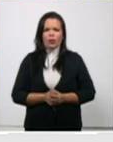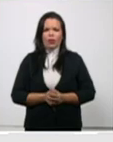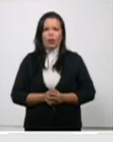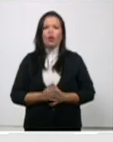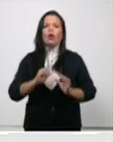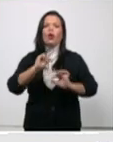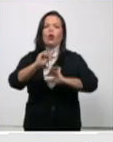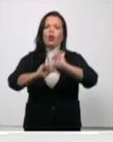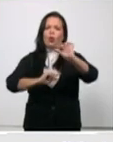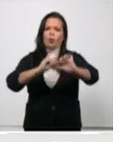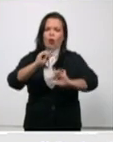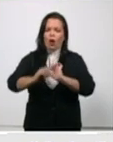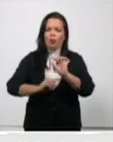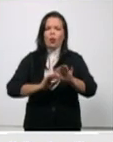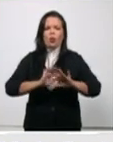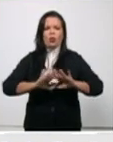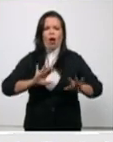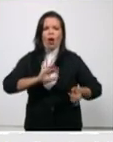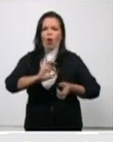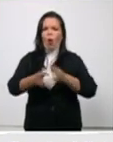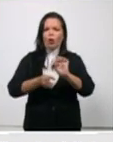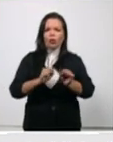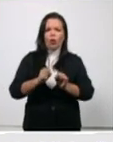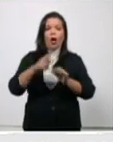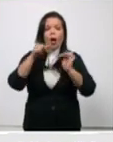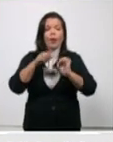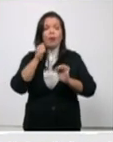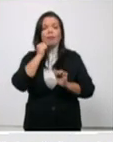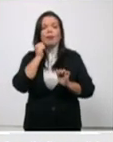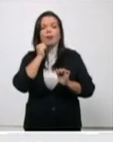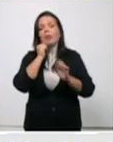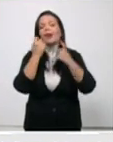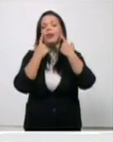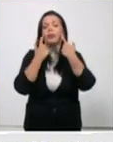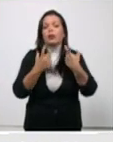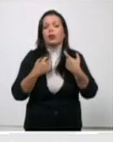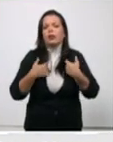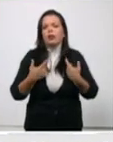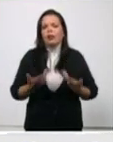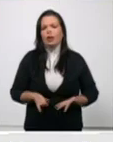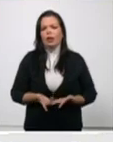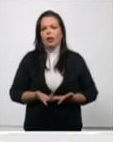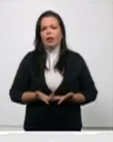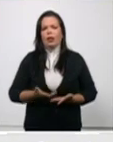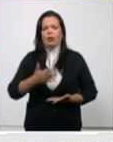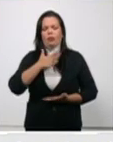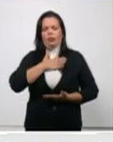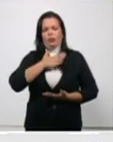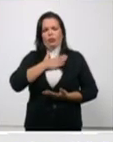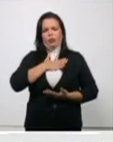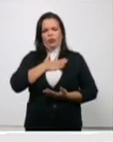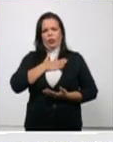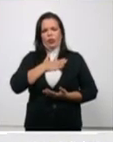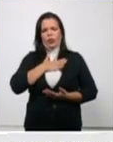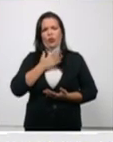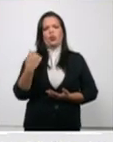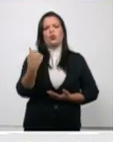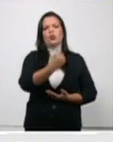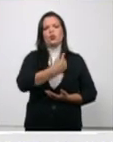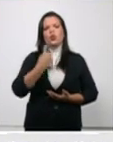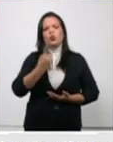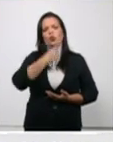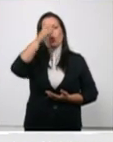ahora lo más importante nos corresponde a los cubanos y a las personas que vivimos